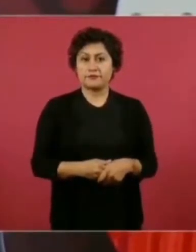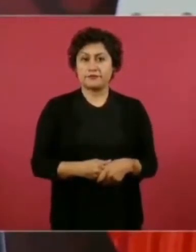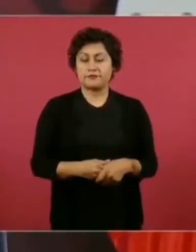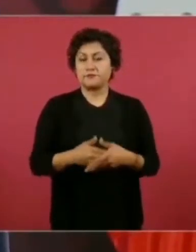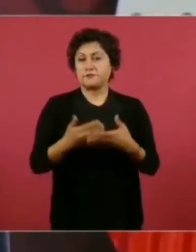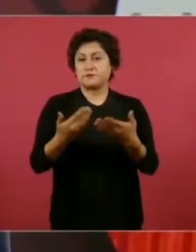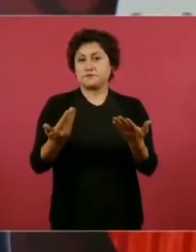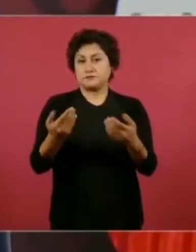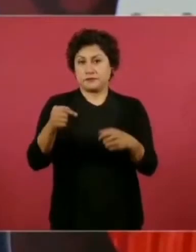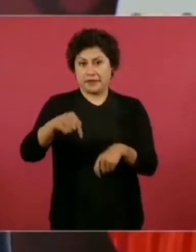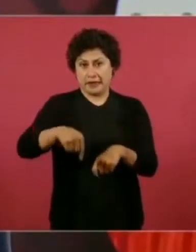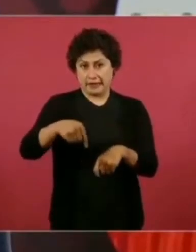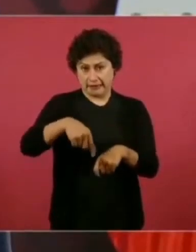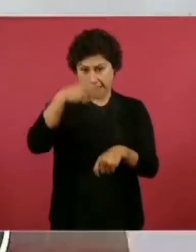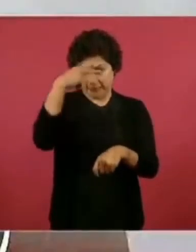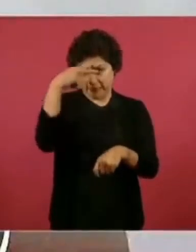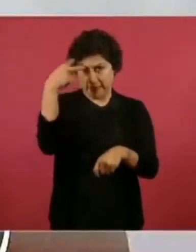drogas,